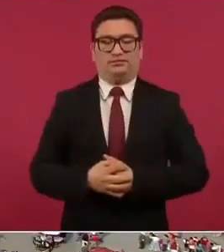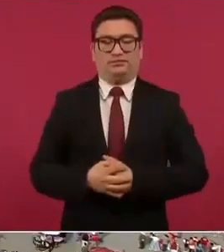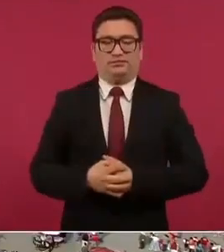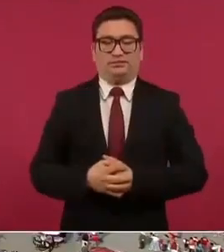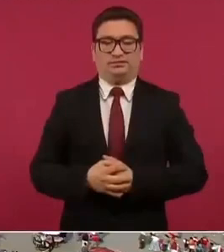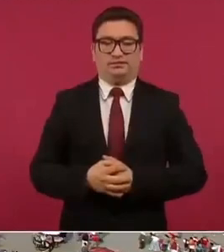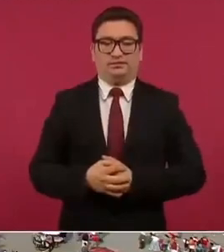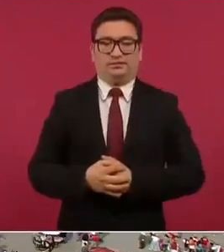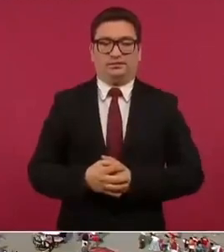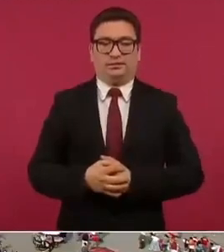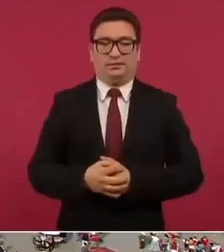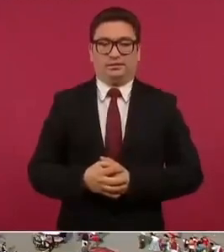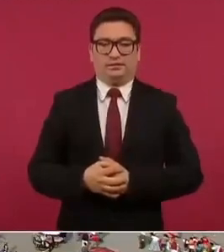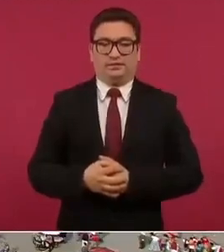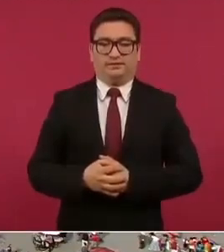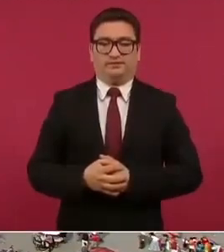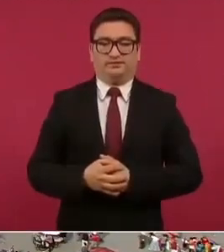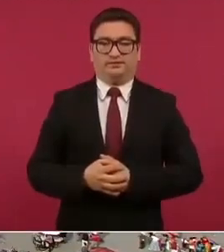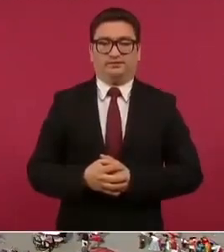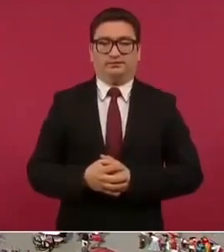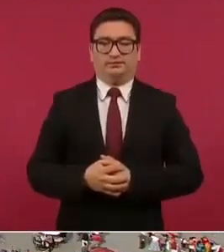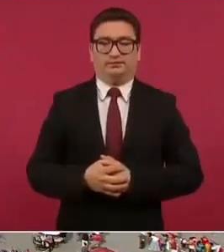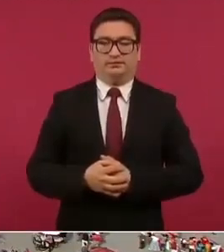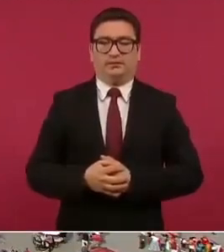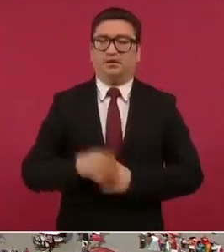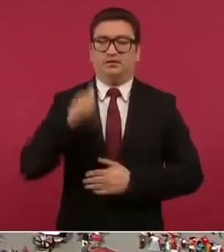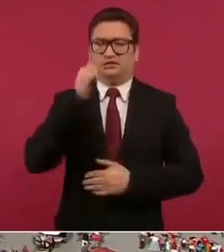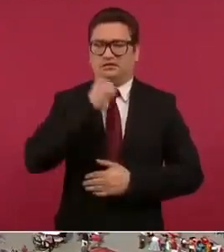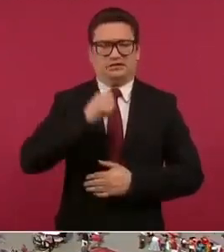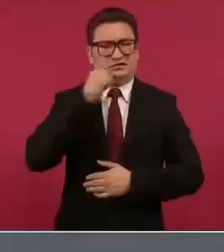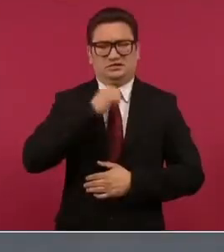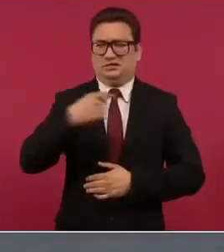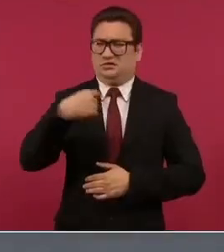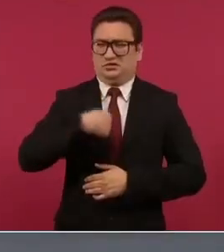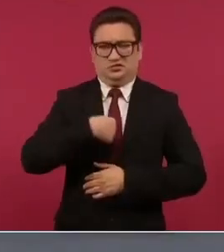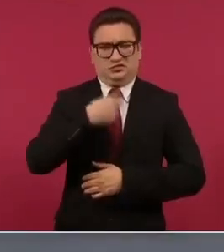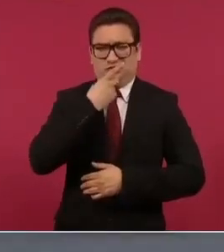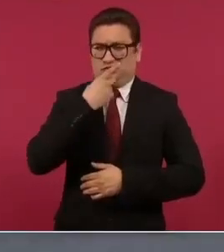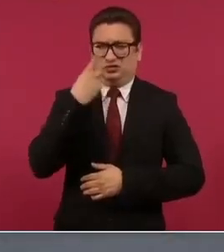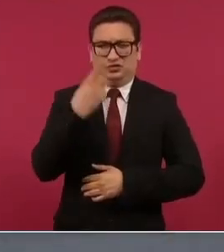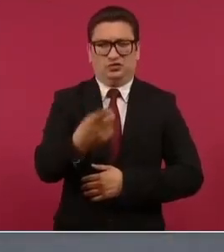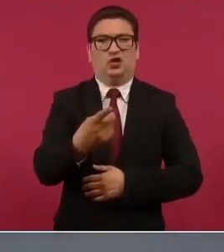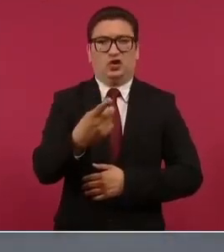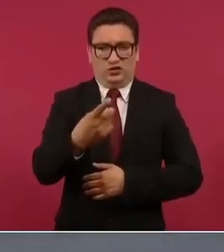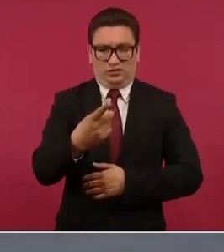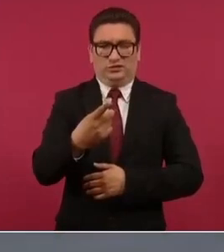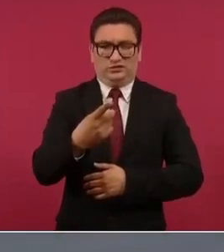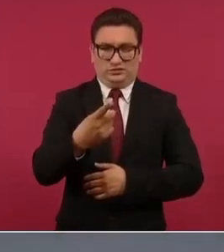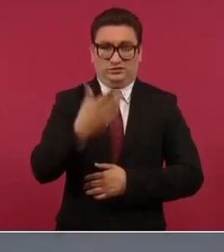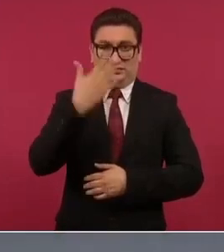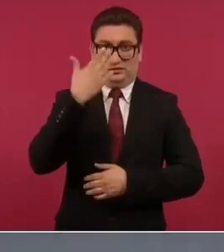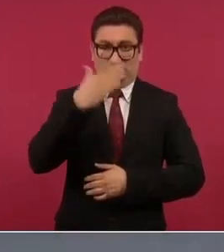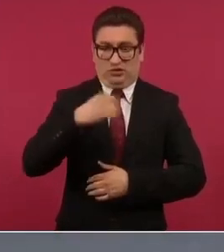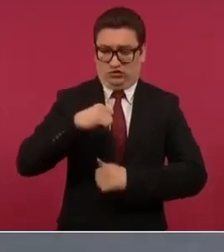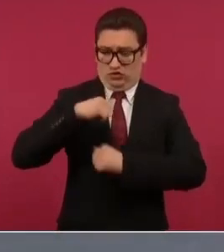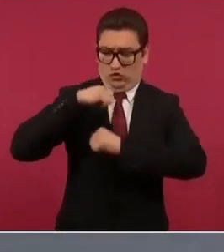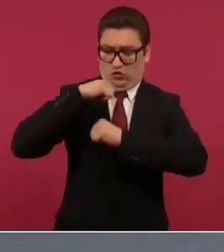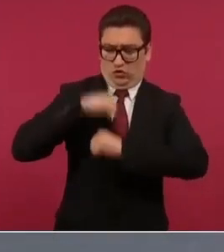siempre he sostenido que el poder es humildad